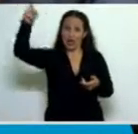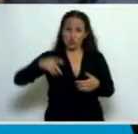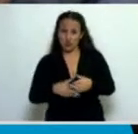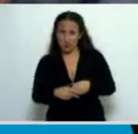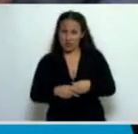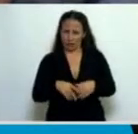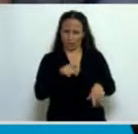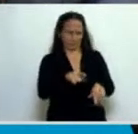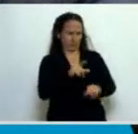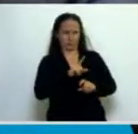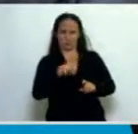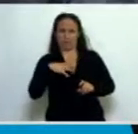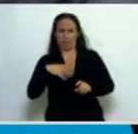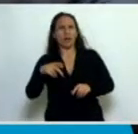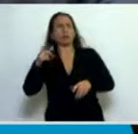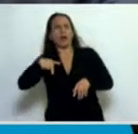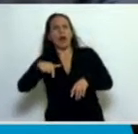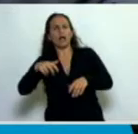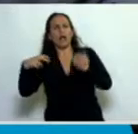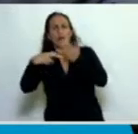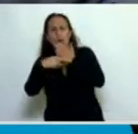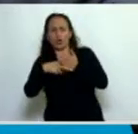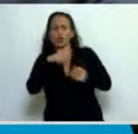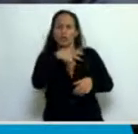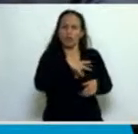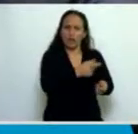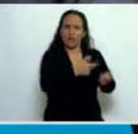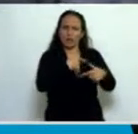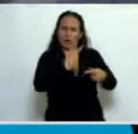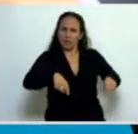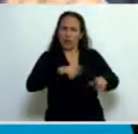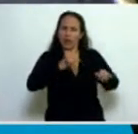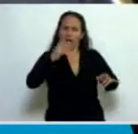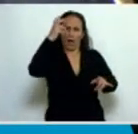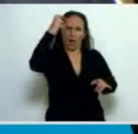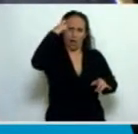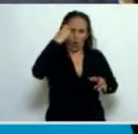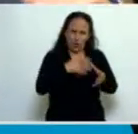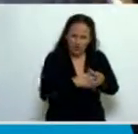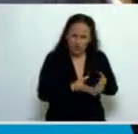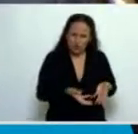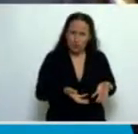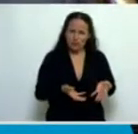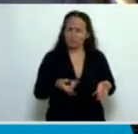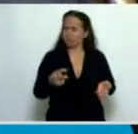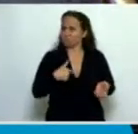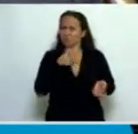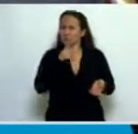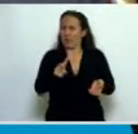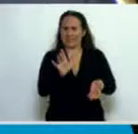de a Auditoría General de la Nación y a este Congreso Nacional. Entonces me parece sumamente